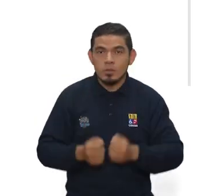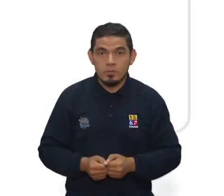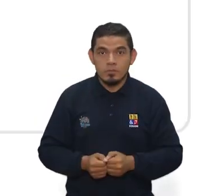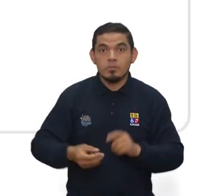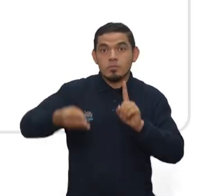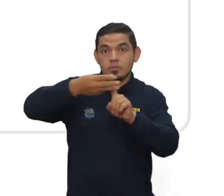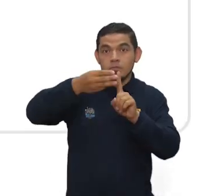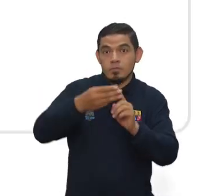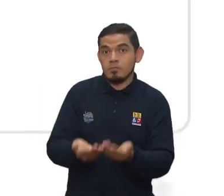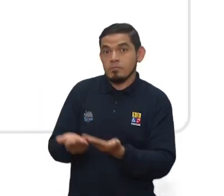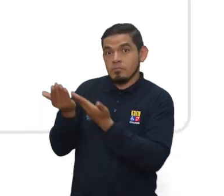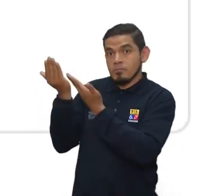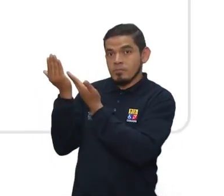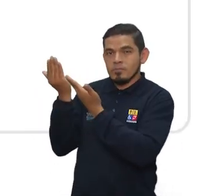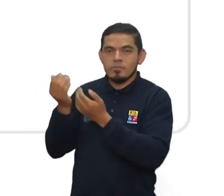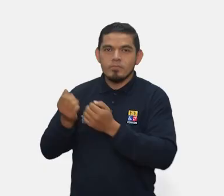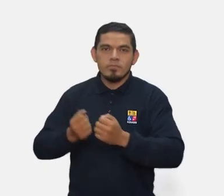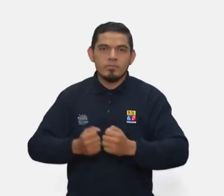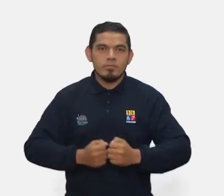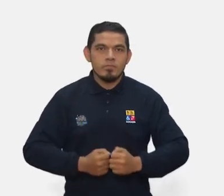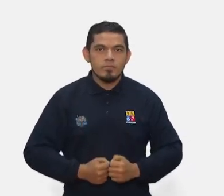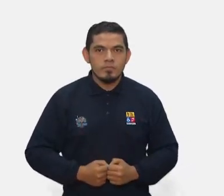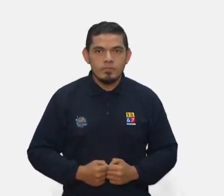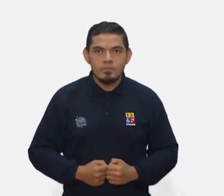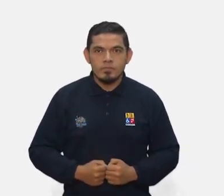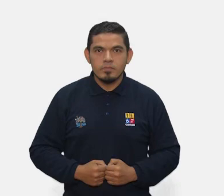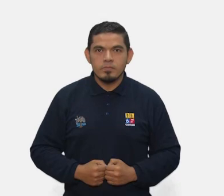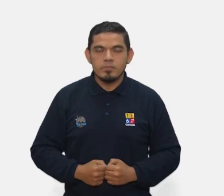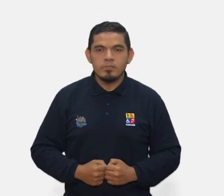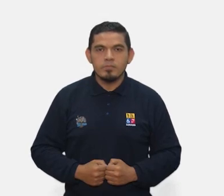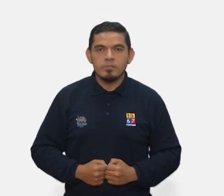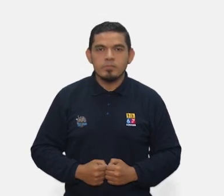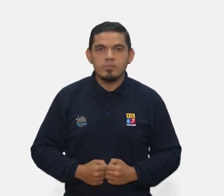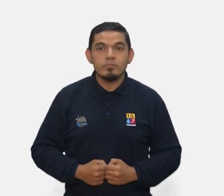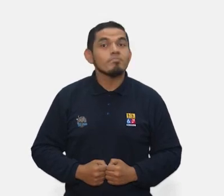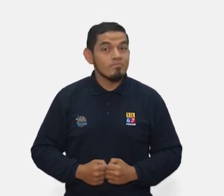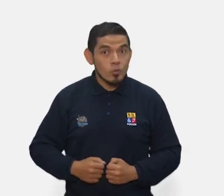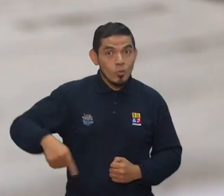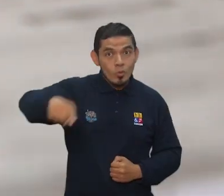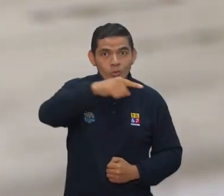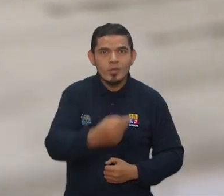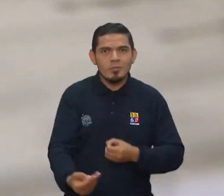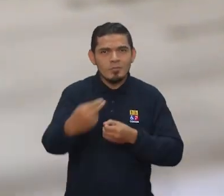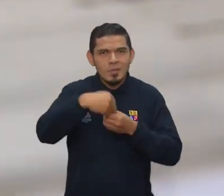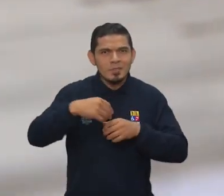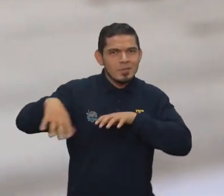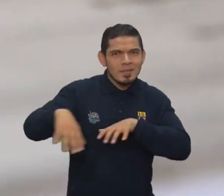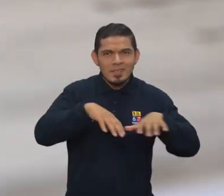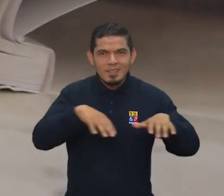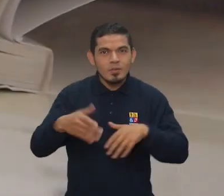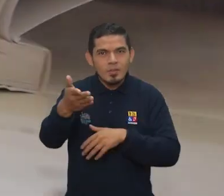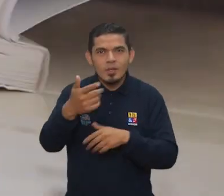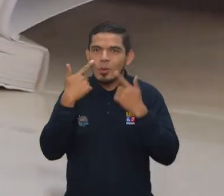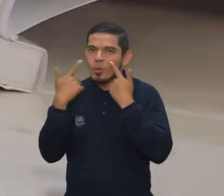instructivo para este proceso se encuentra en la página web www.cne.gov.es. La participación